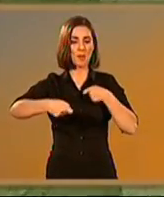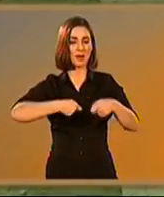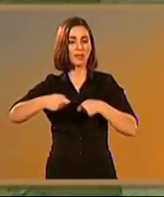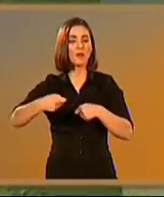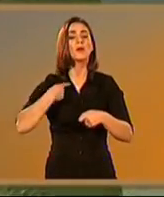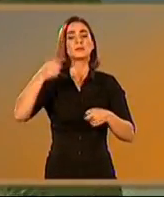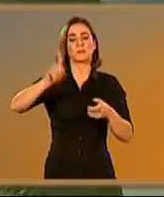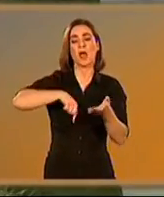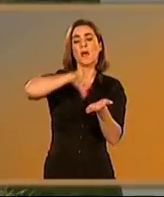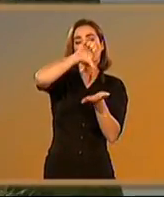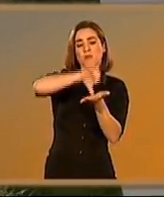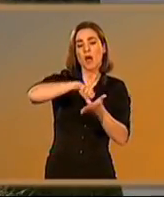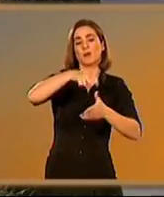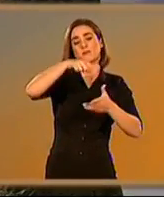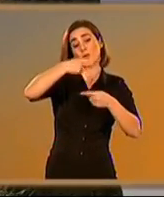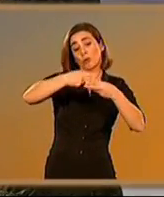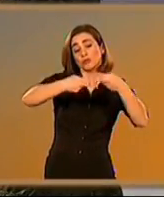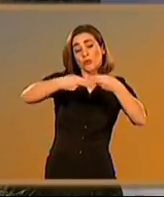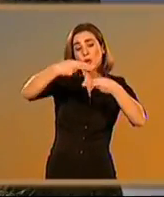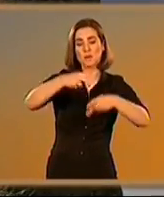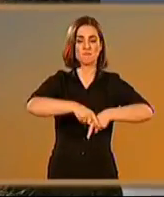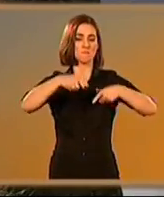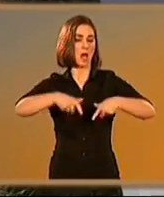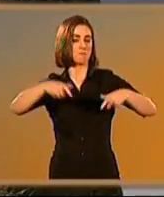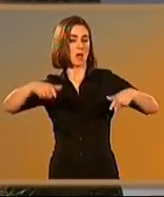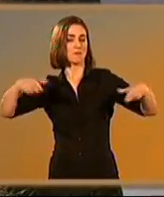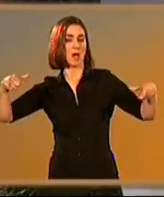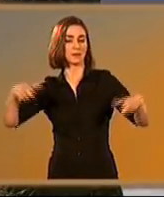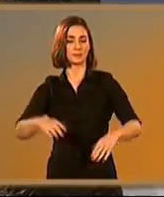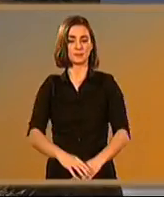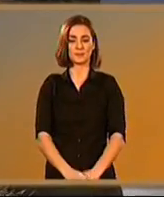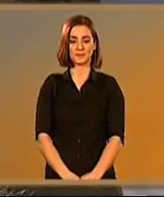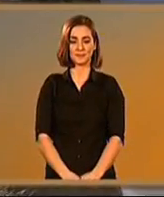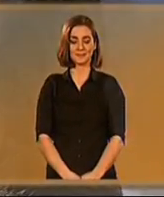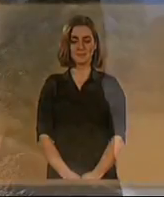artístico, auge del comercio y un alto nivel de desarrollo urbanístico.